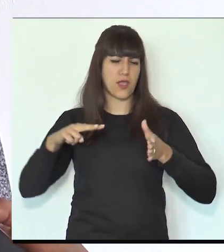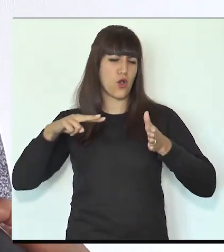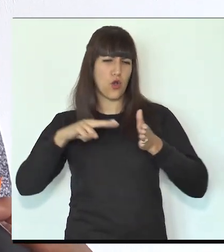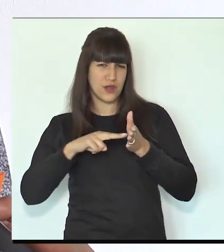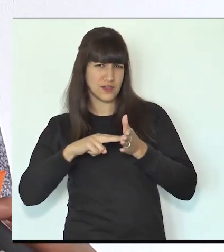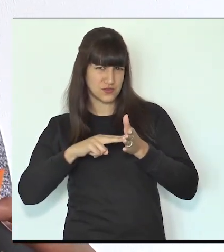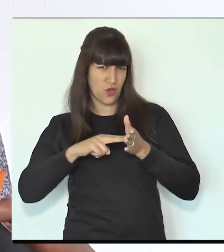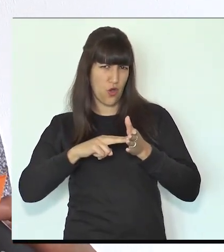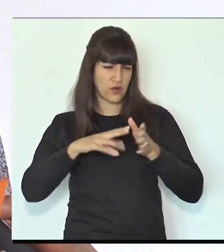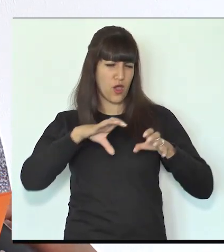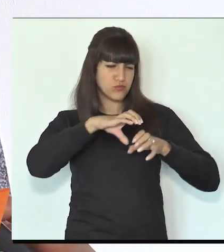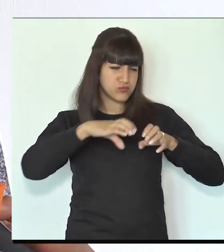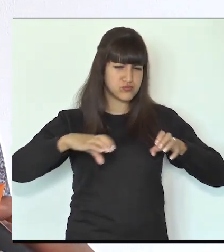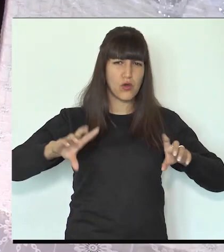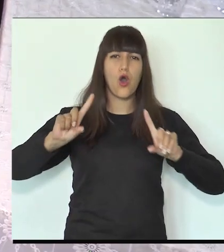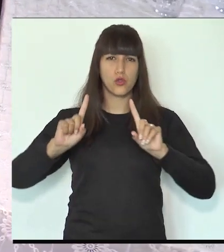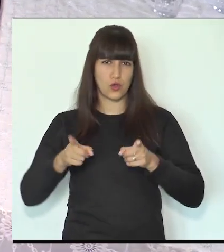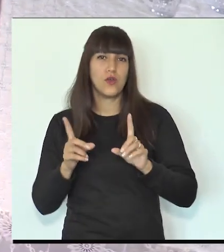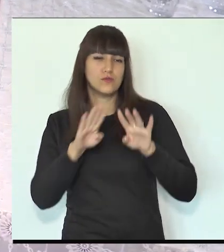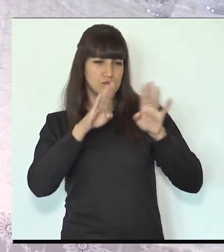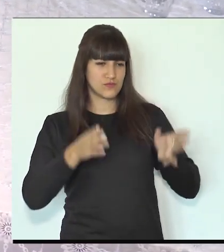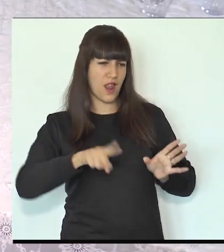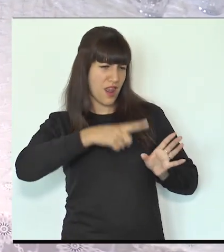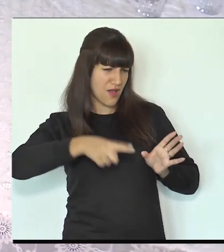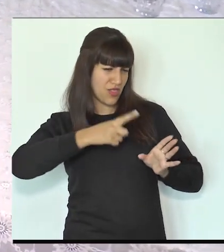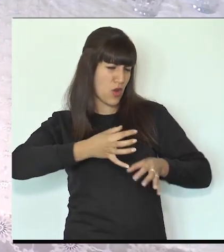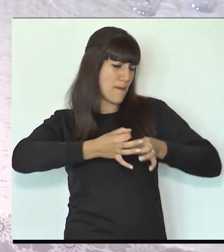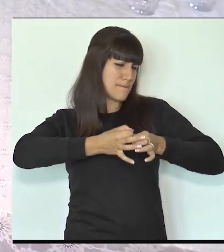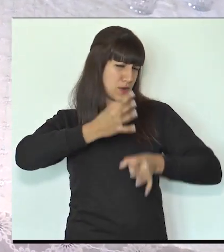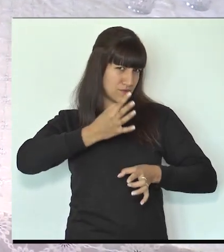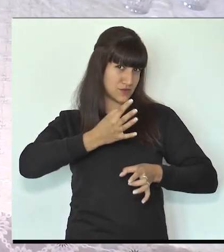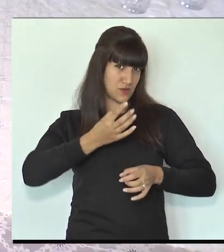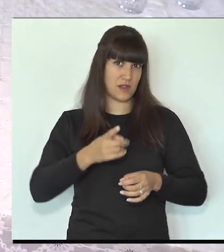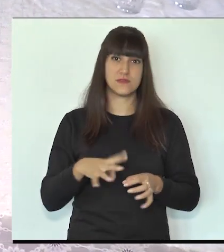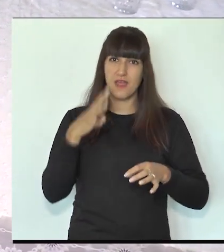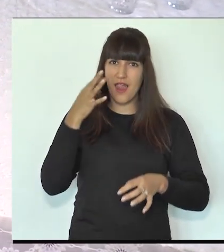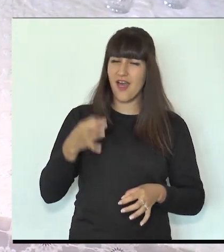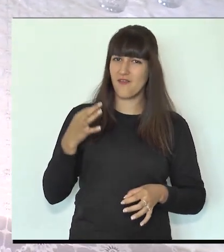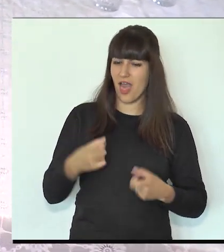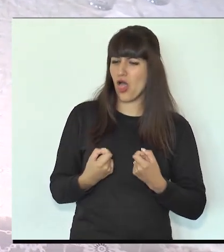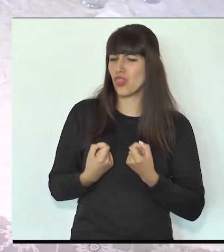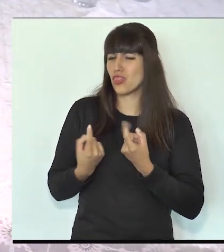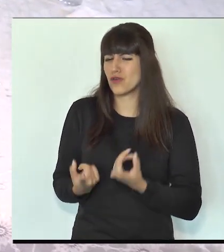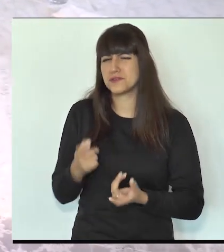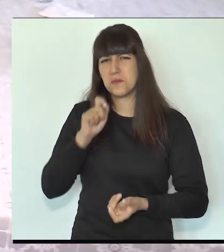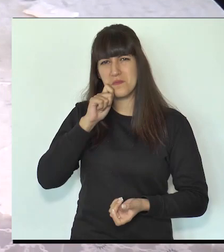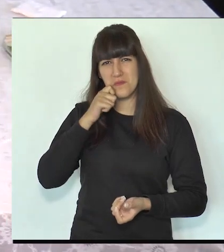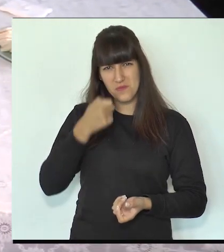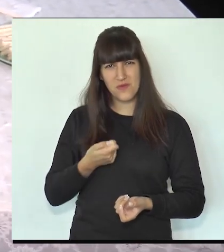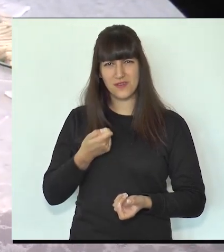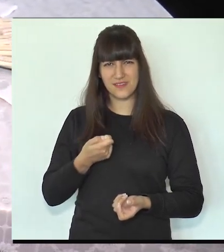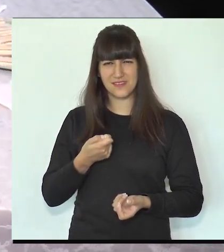eléctricas y de plomería entre el edificio y el pozo, lavadoras profesionales, secadoras profesionales. Es una linda donación